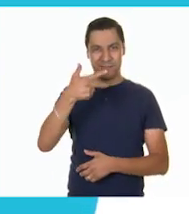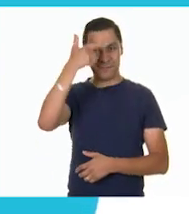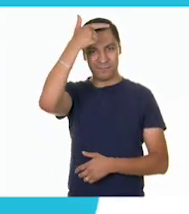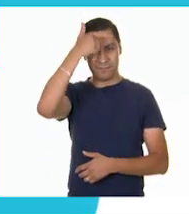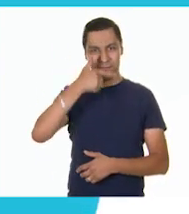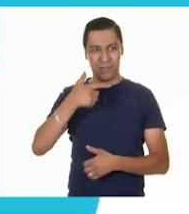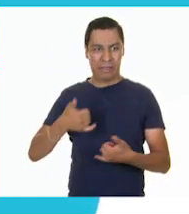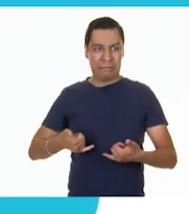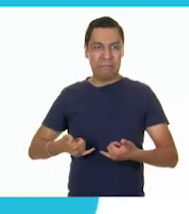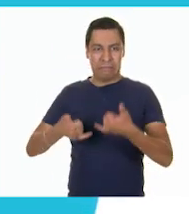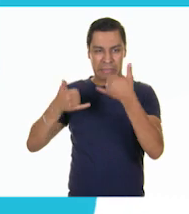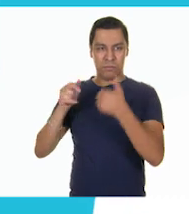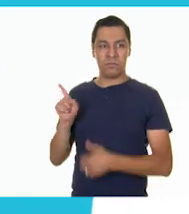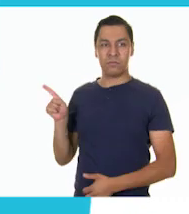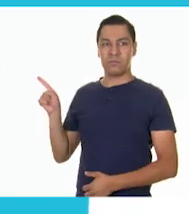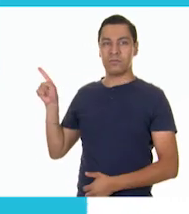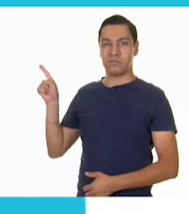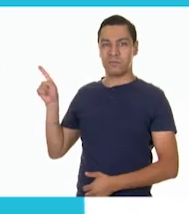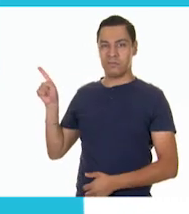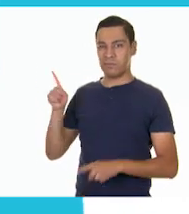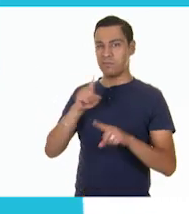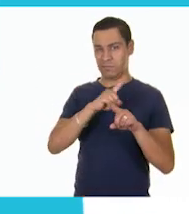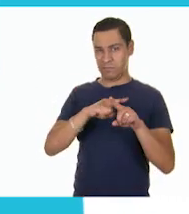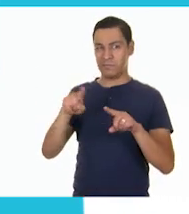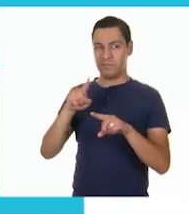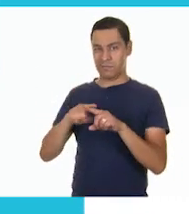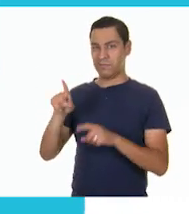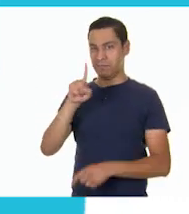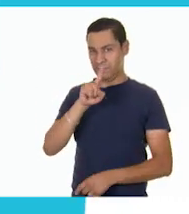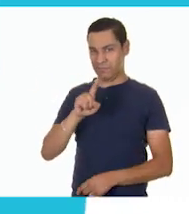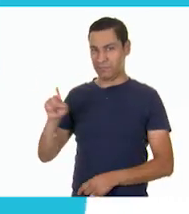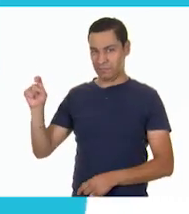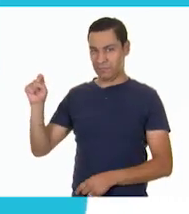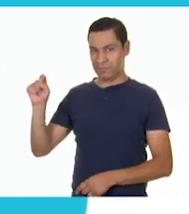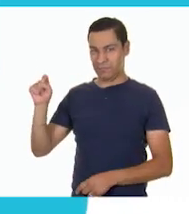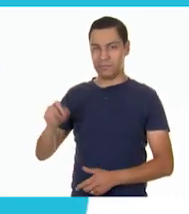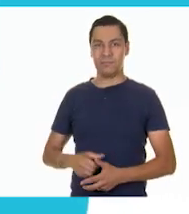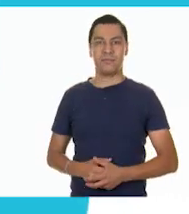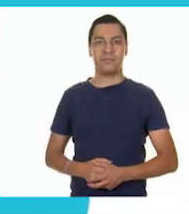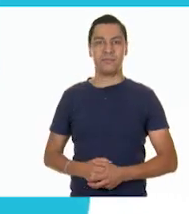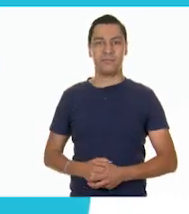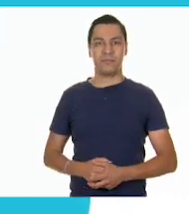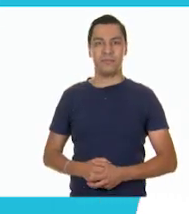55-4172-0413. 100 líneas.